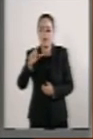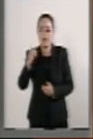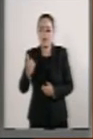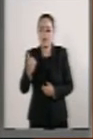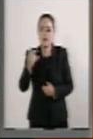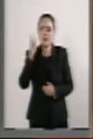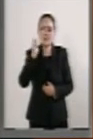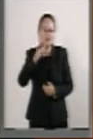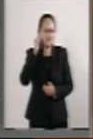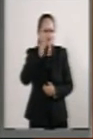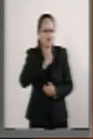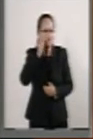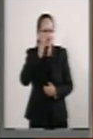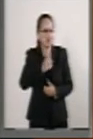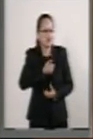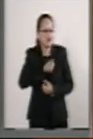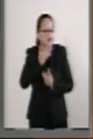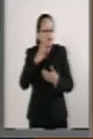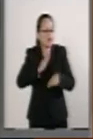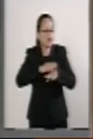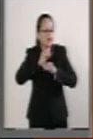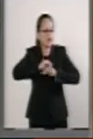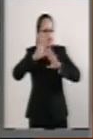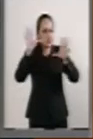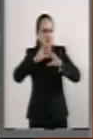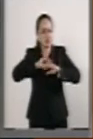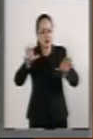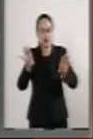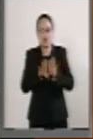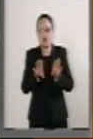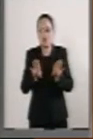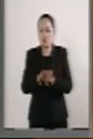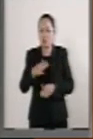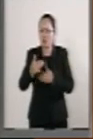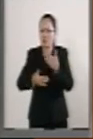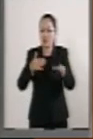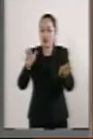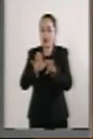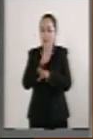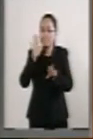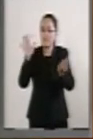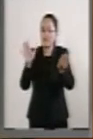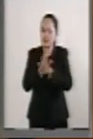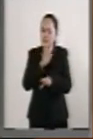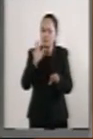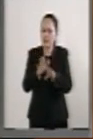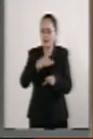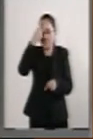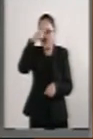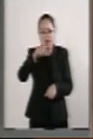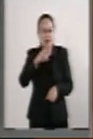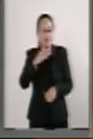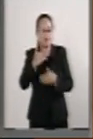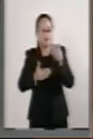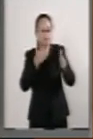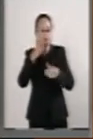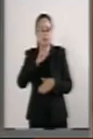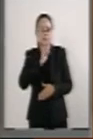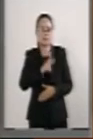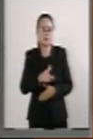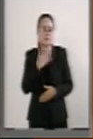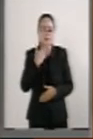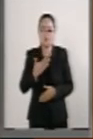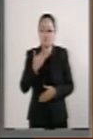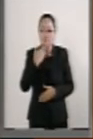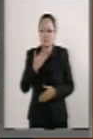ese asunto. Yo he visto cómo ha evolucionado mucho para bien. Cómo ha construido